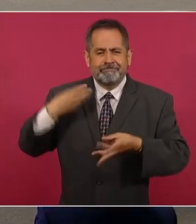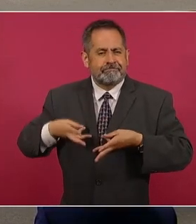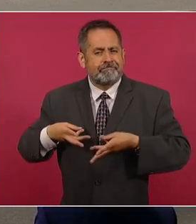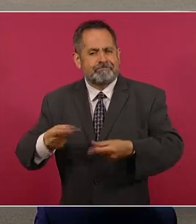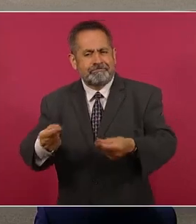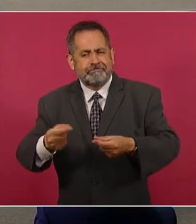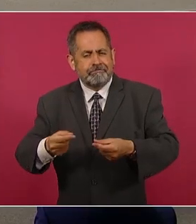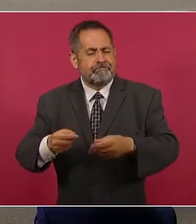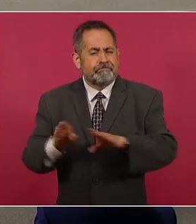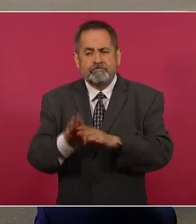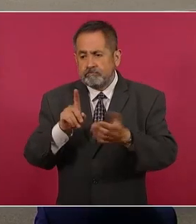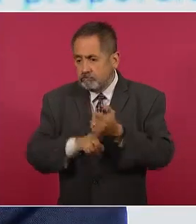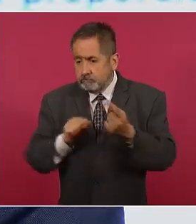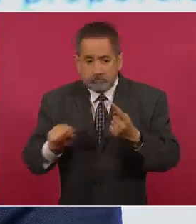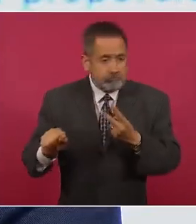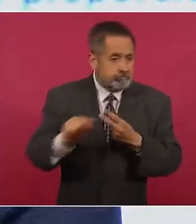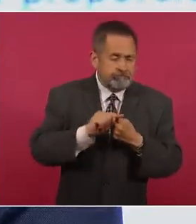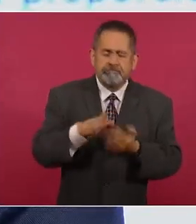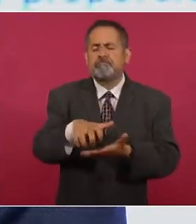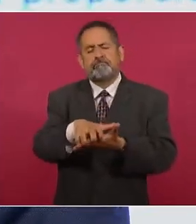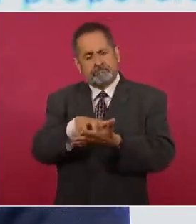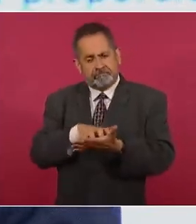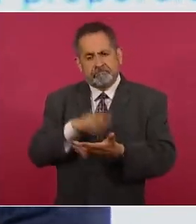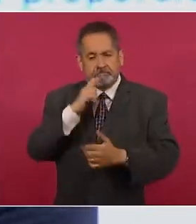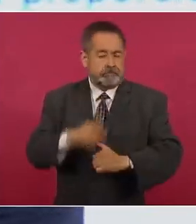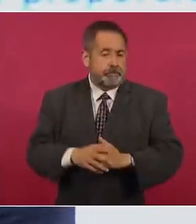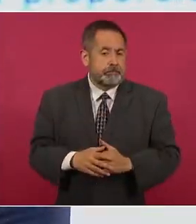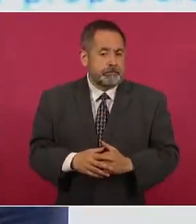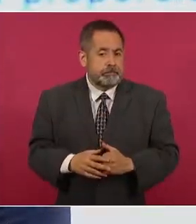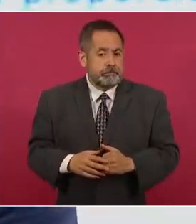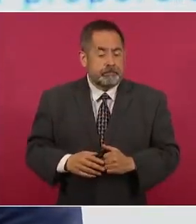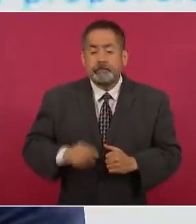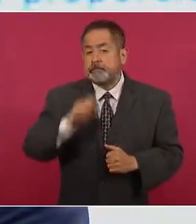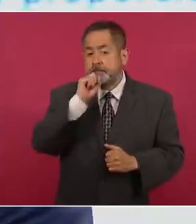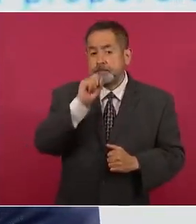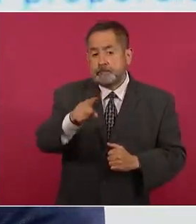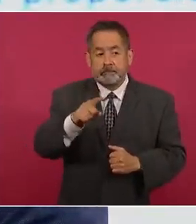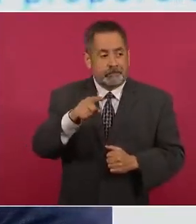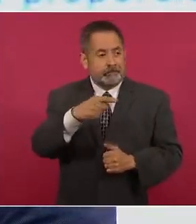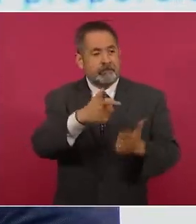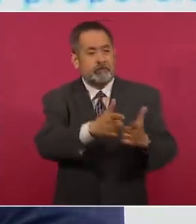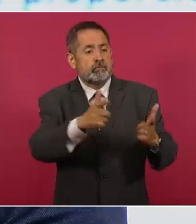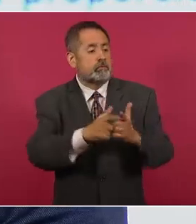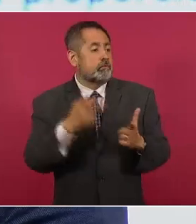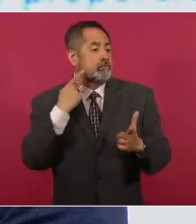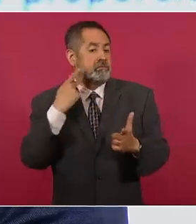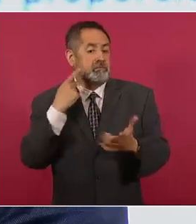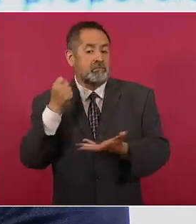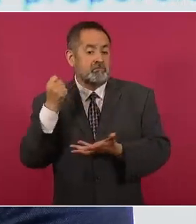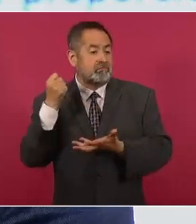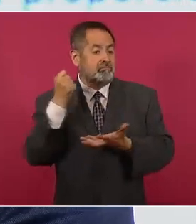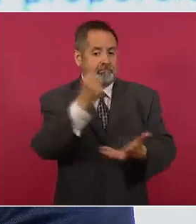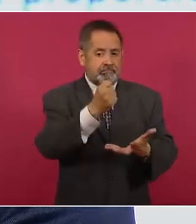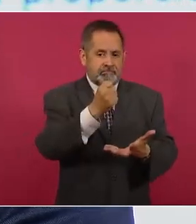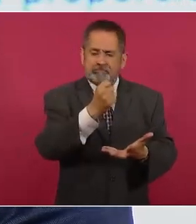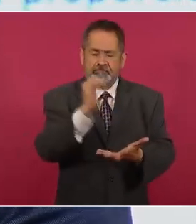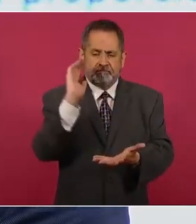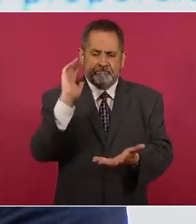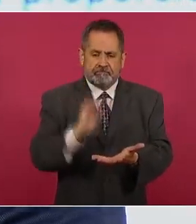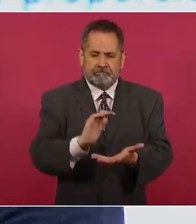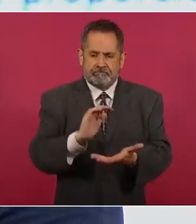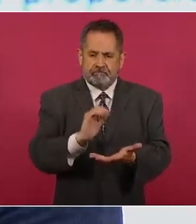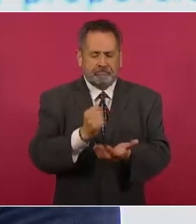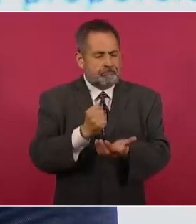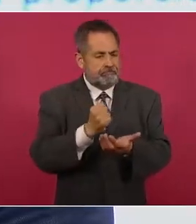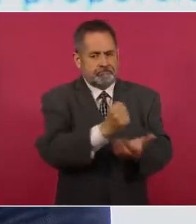en este momento en estas actividades. También el financiamiento a los partidos estará modificado para